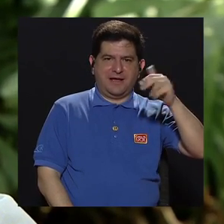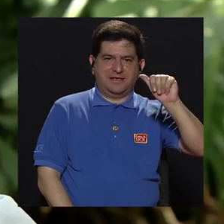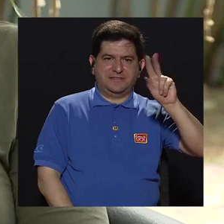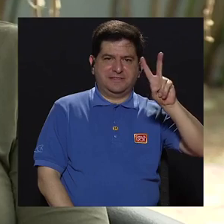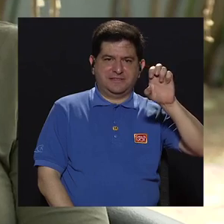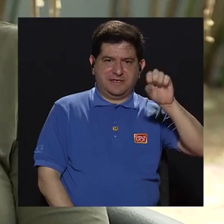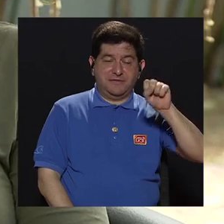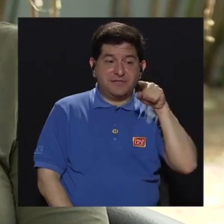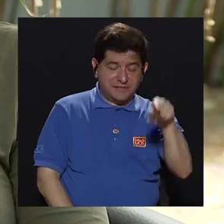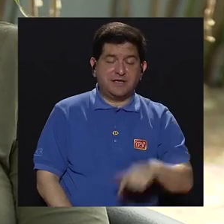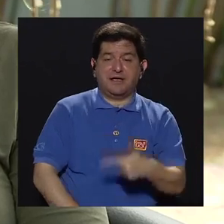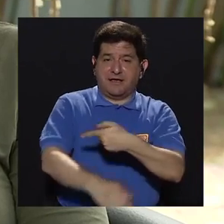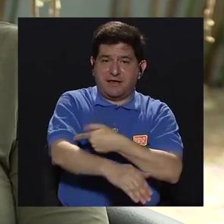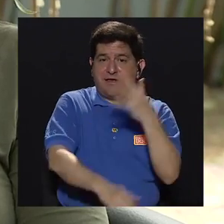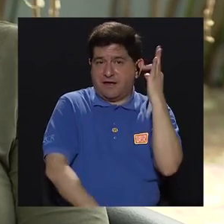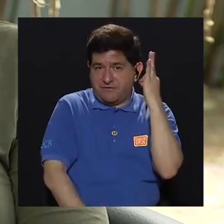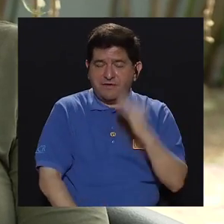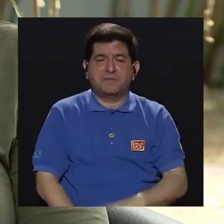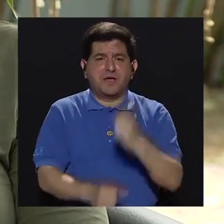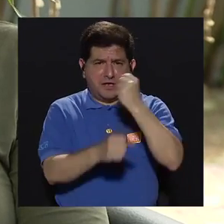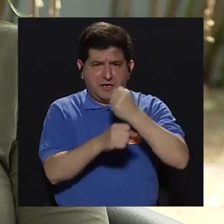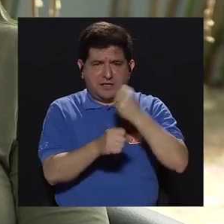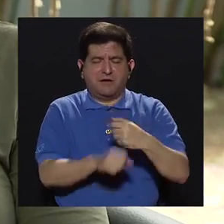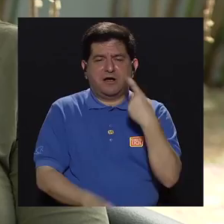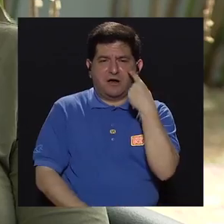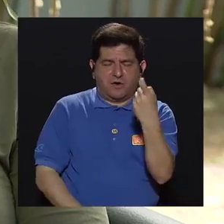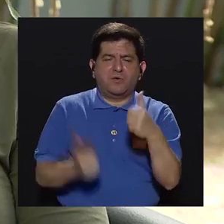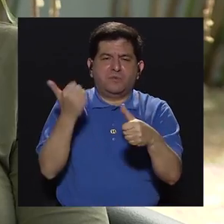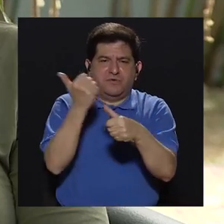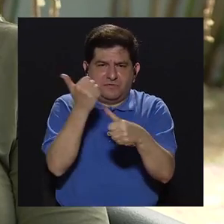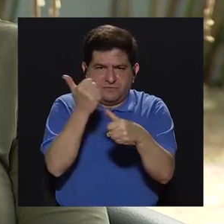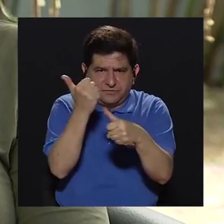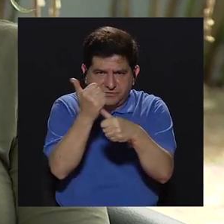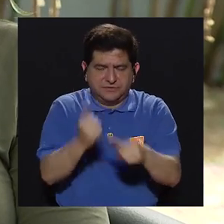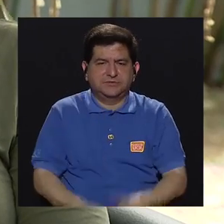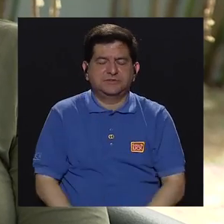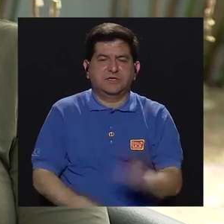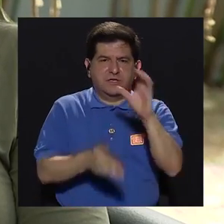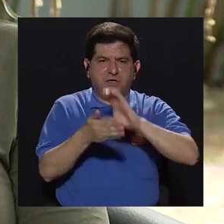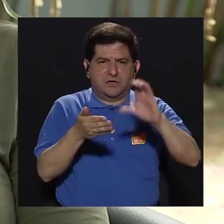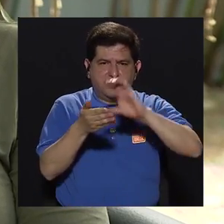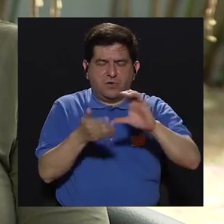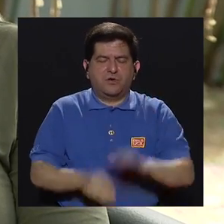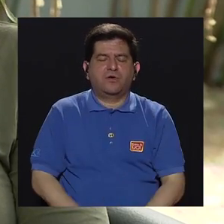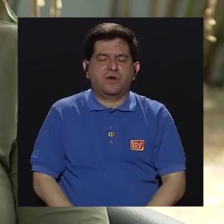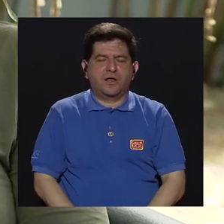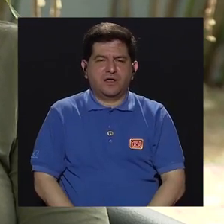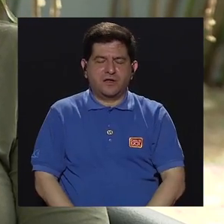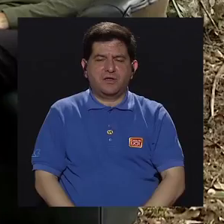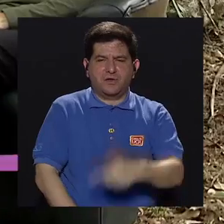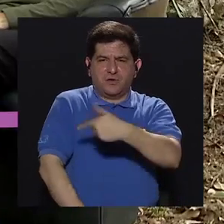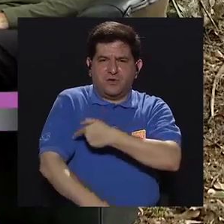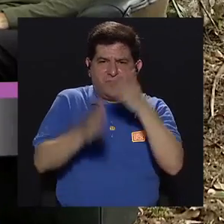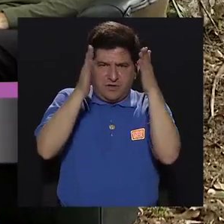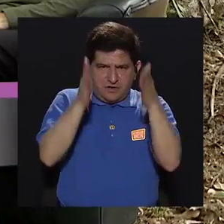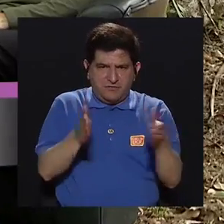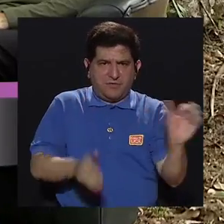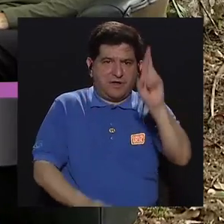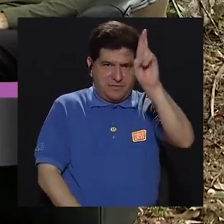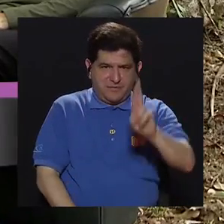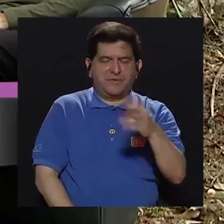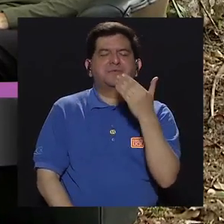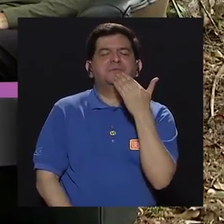es enfermera y actualmente se desempeña como fiscal asistente del Colegio de Enfermeras de Costa Rica. Ana María,